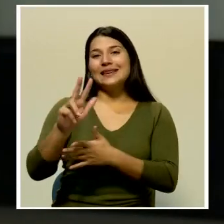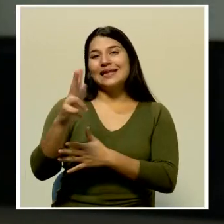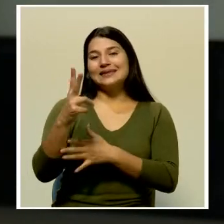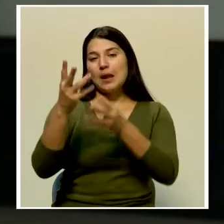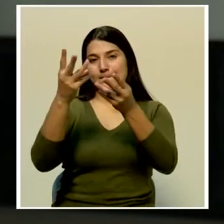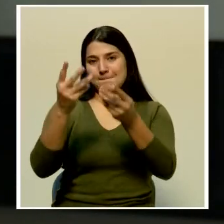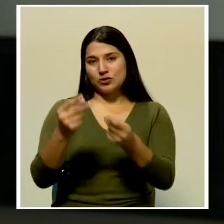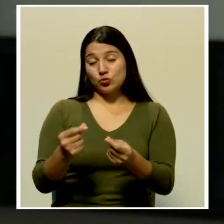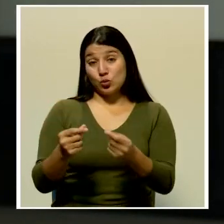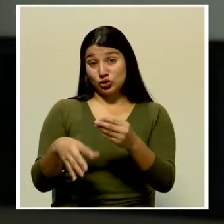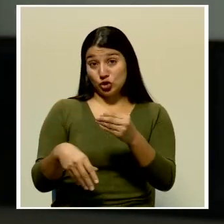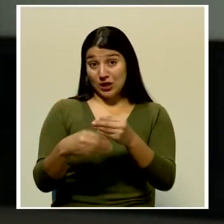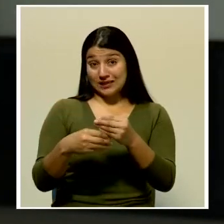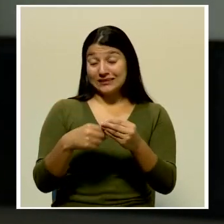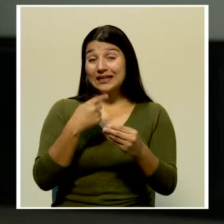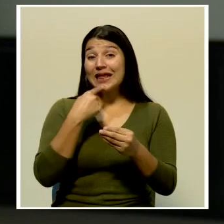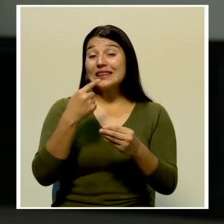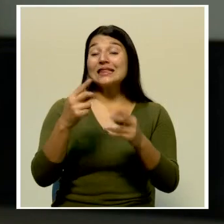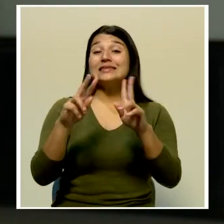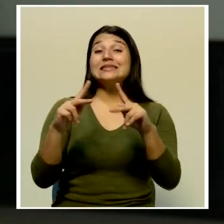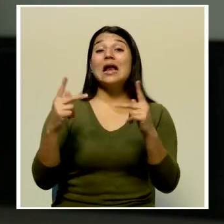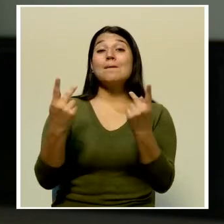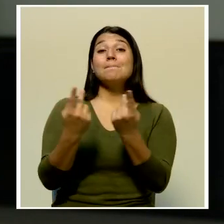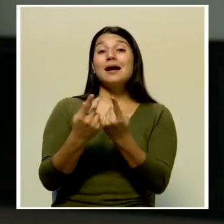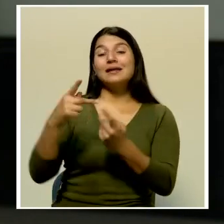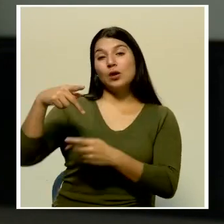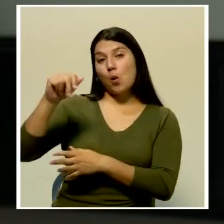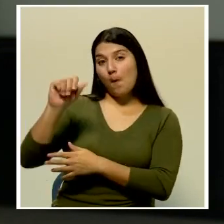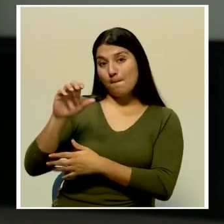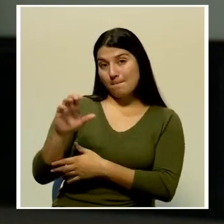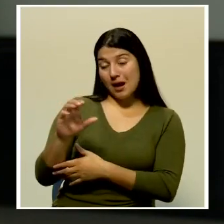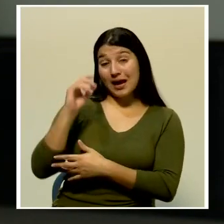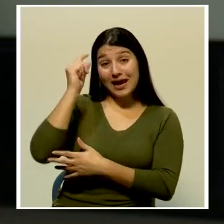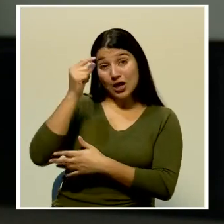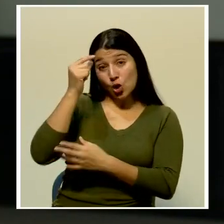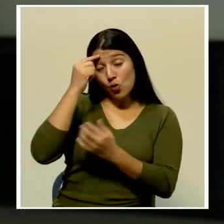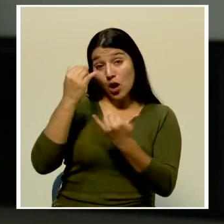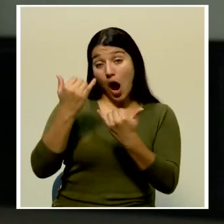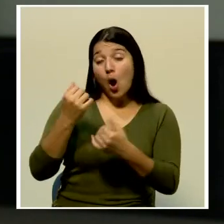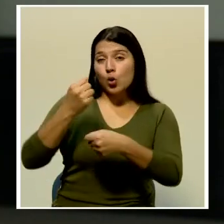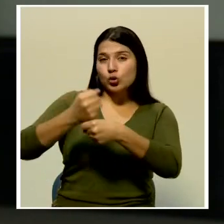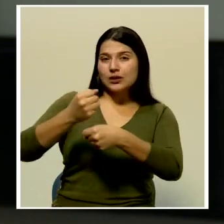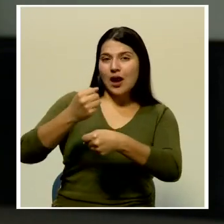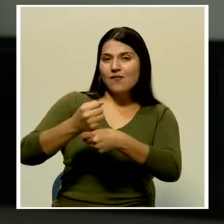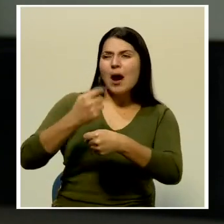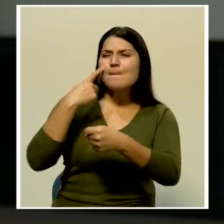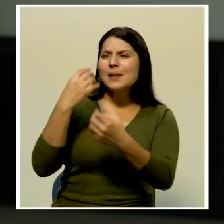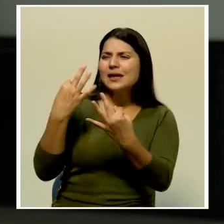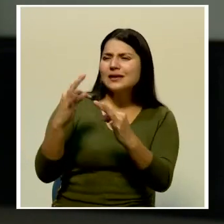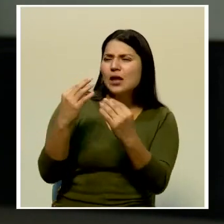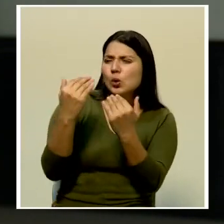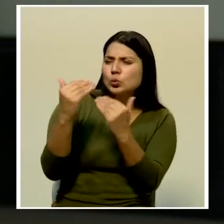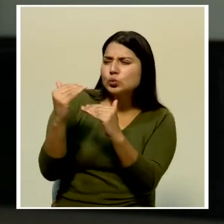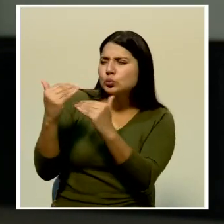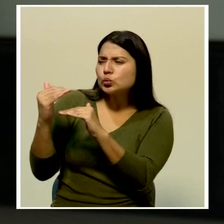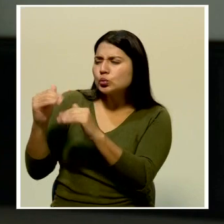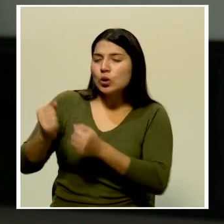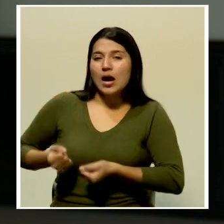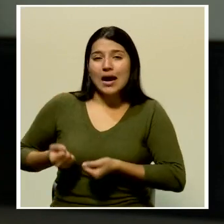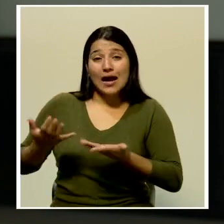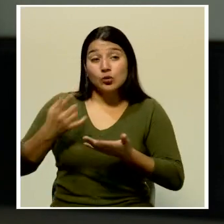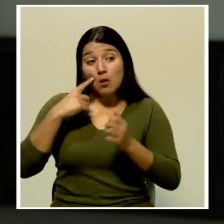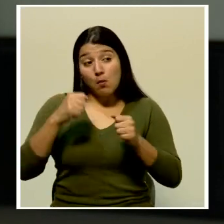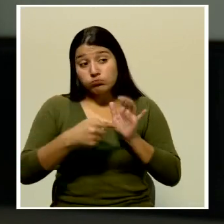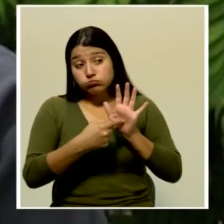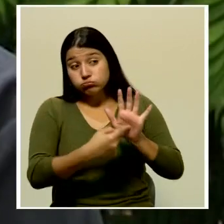extraordinario. Según la bancada oficialista del PAC, el gobierno está trabajando en los recortes para presentarlos a la Comisión de